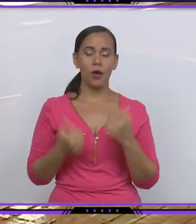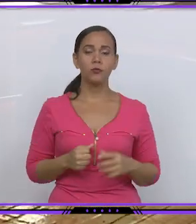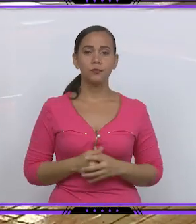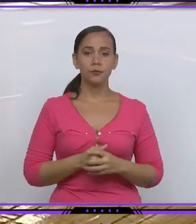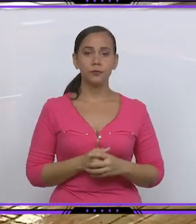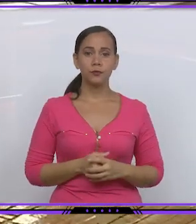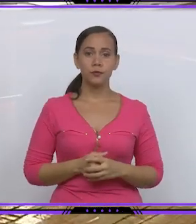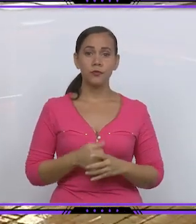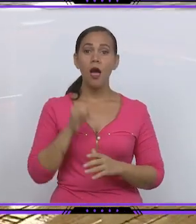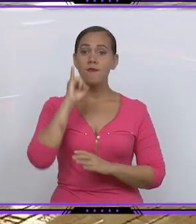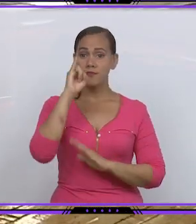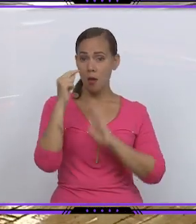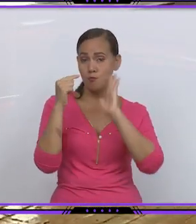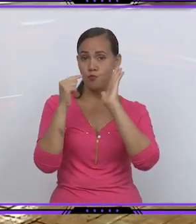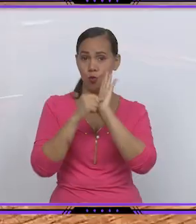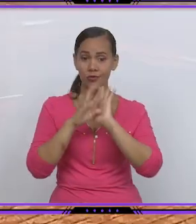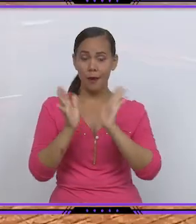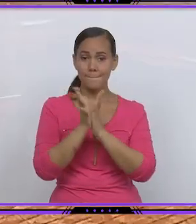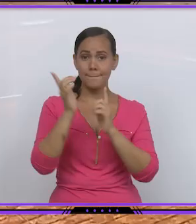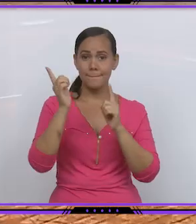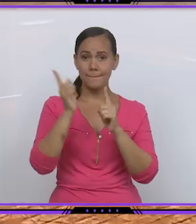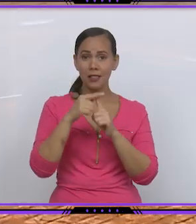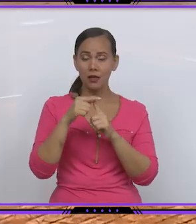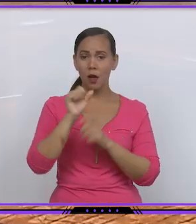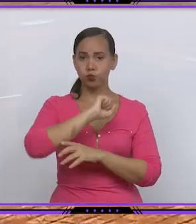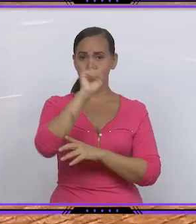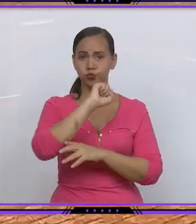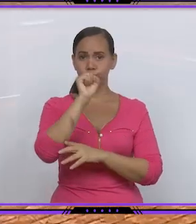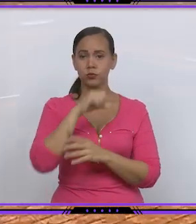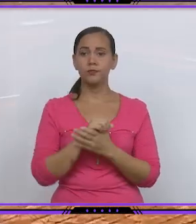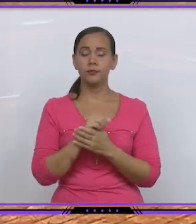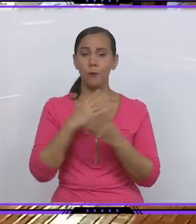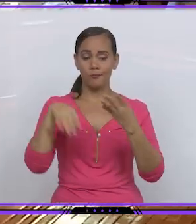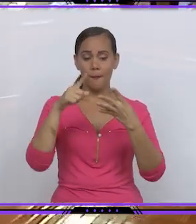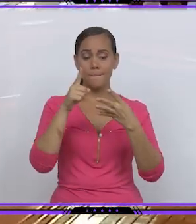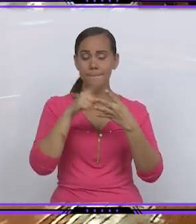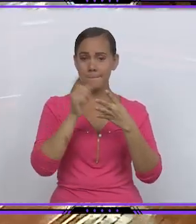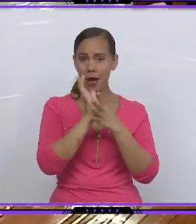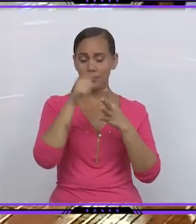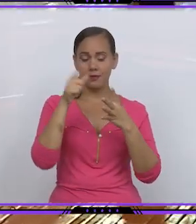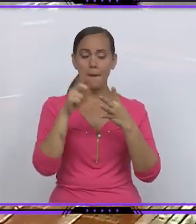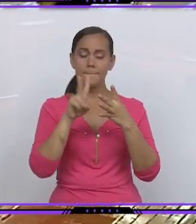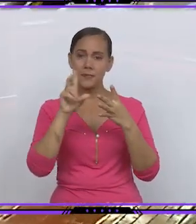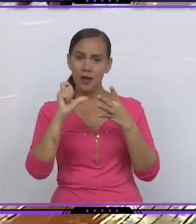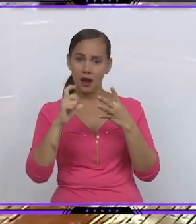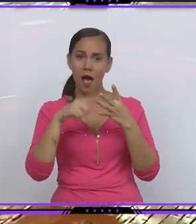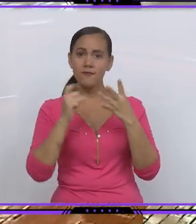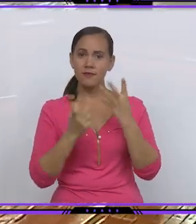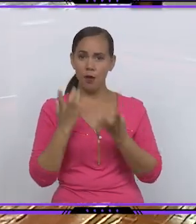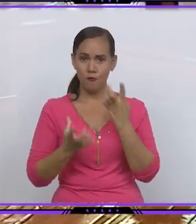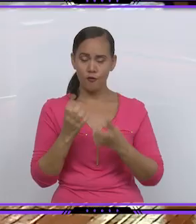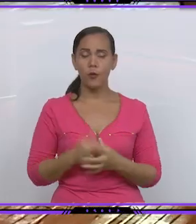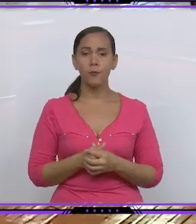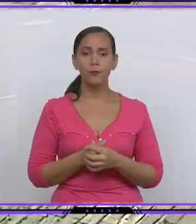conseguidos, los matanceros se ubican a la cabeza del grupo B por delante de Villaclara, Sienfuegos y el conjunto de Mayabeque. Este último, próximo rival del